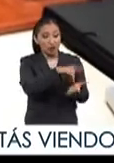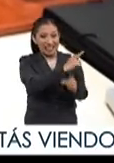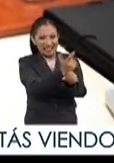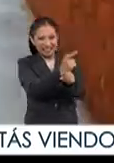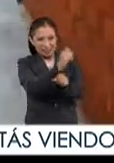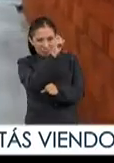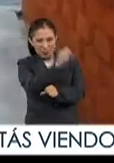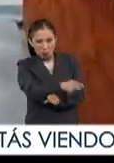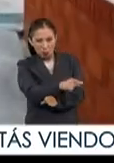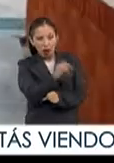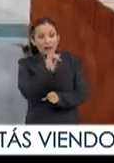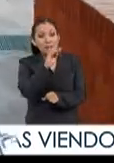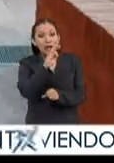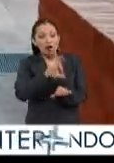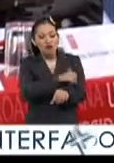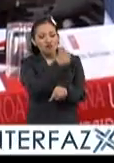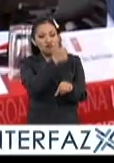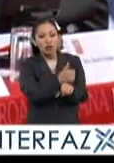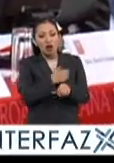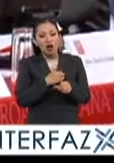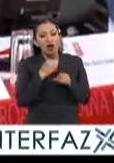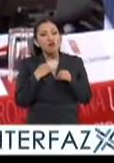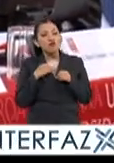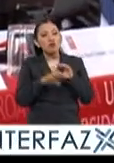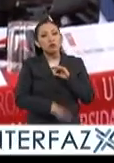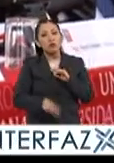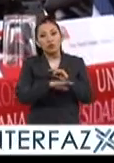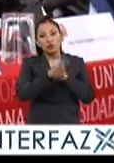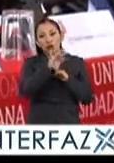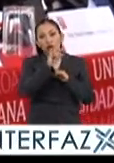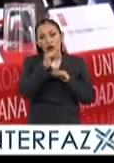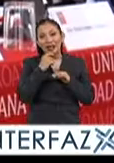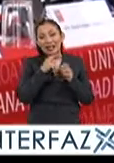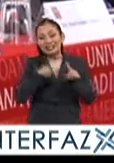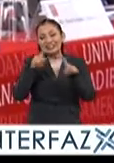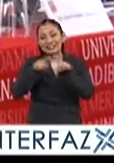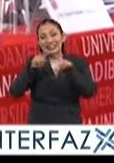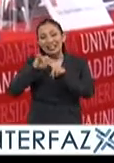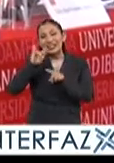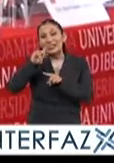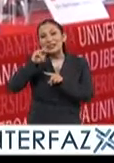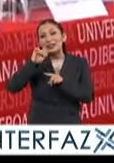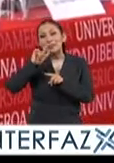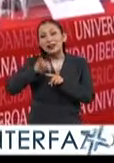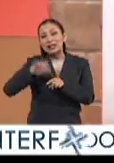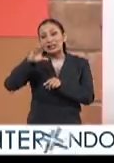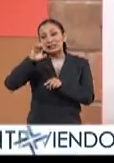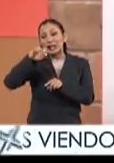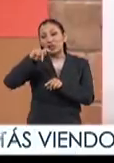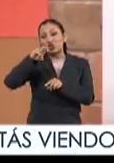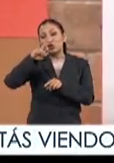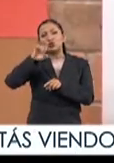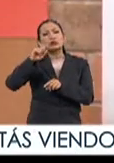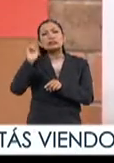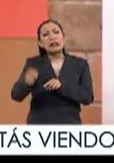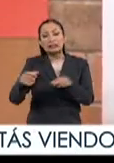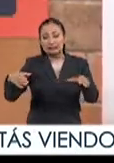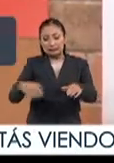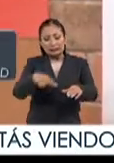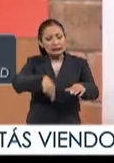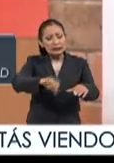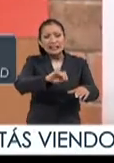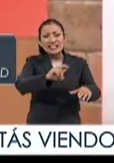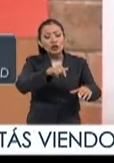licenciatura, la Ibero fundó el Centro Transdisciplinar Universitario para la Sustentabilidad Centrus. El Centrus tiene como